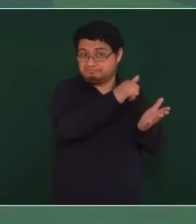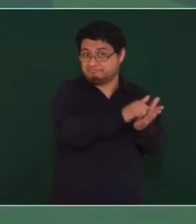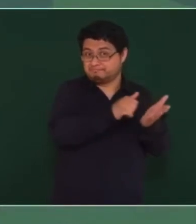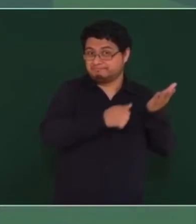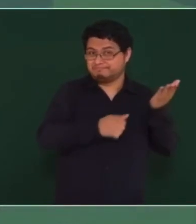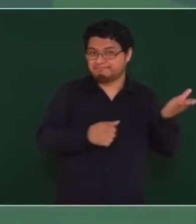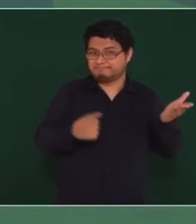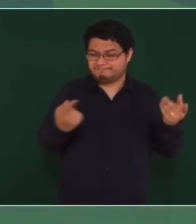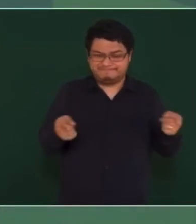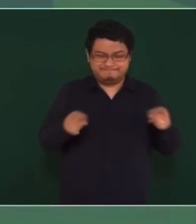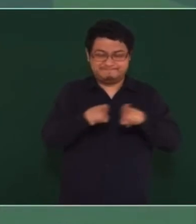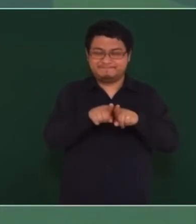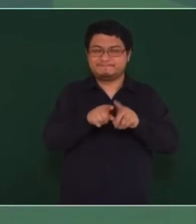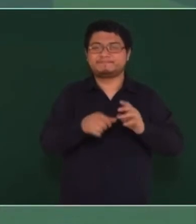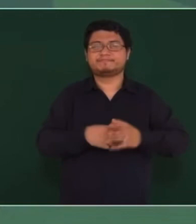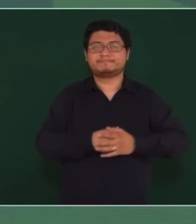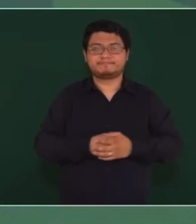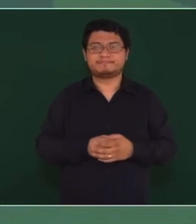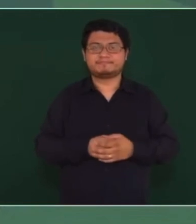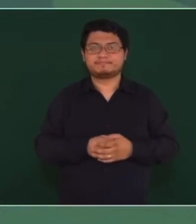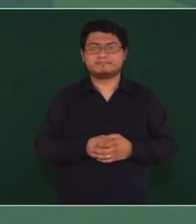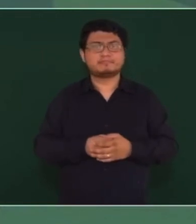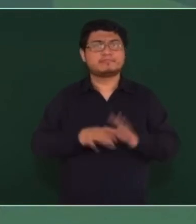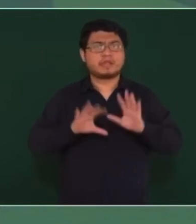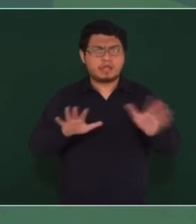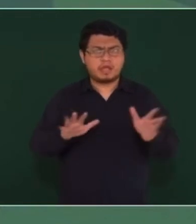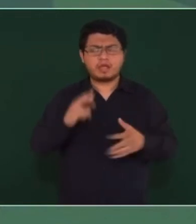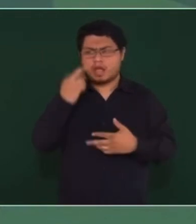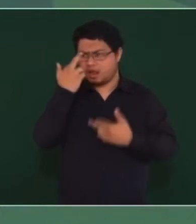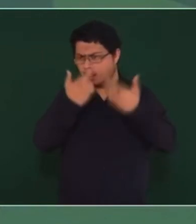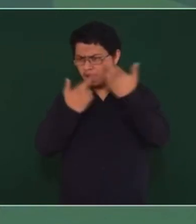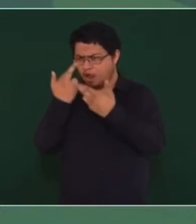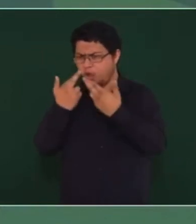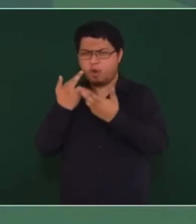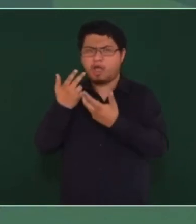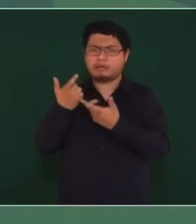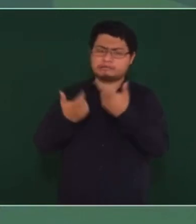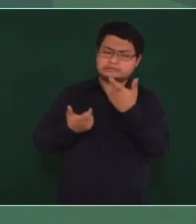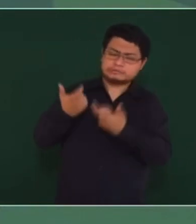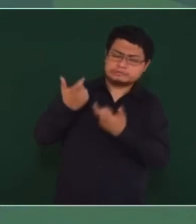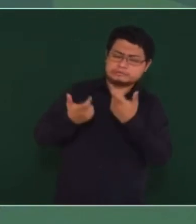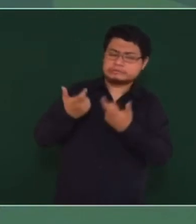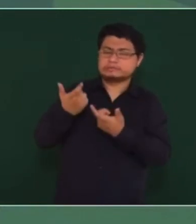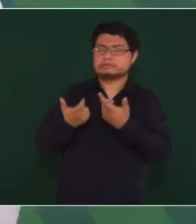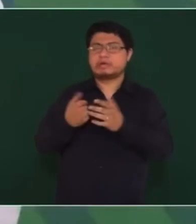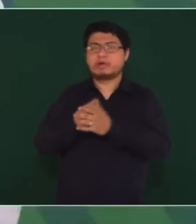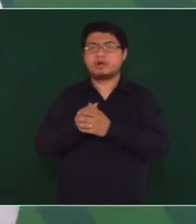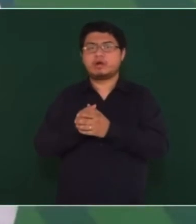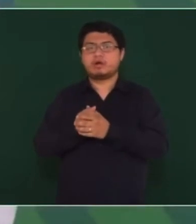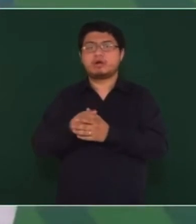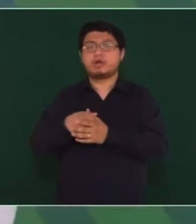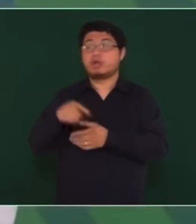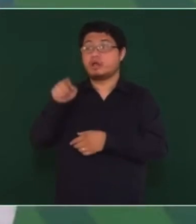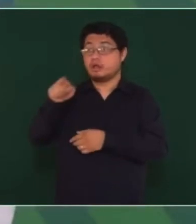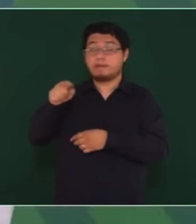y se está haciendo el avalúo sobre la marca de Mexicana